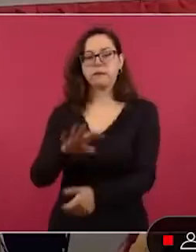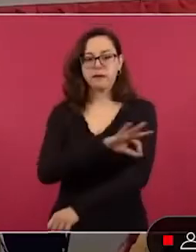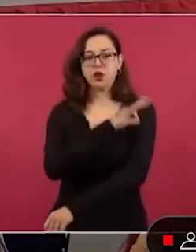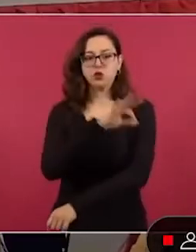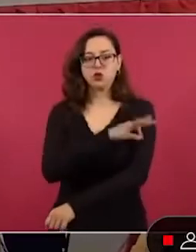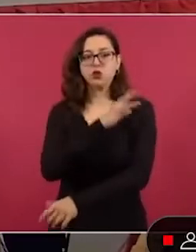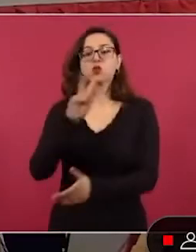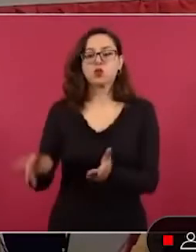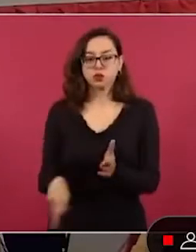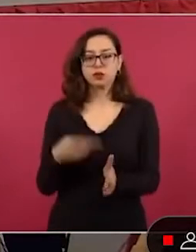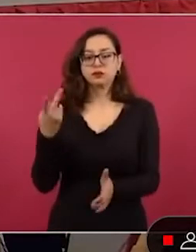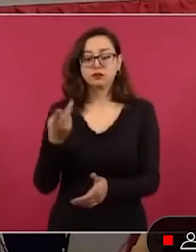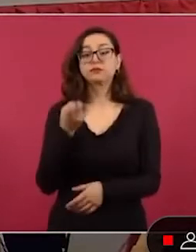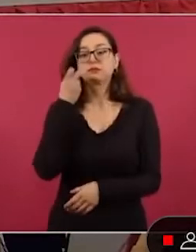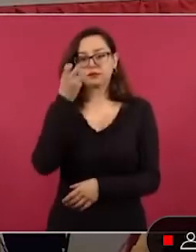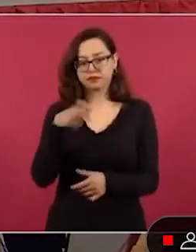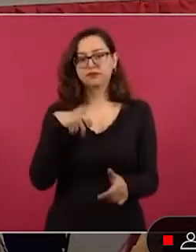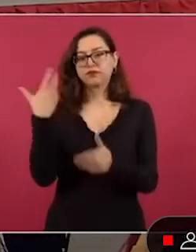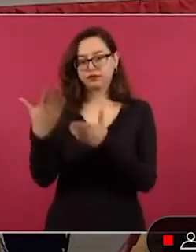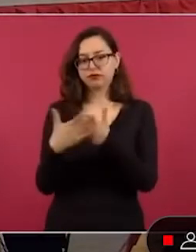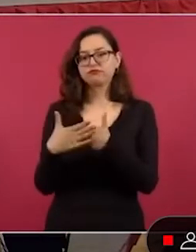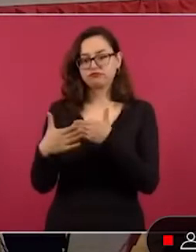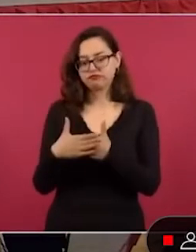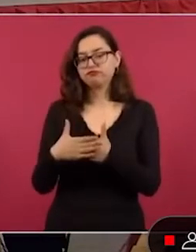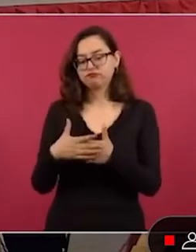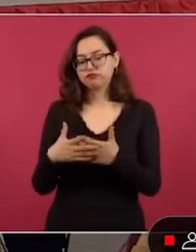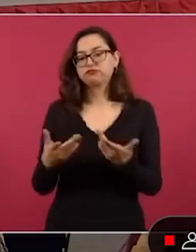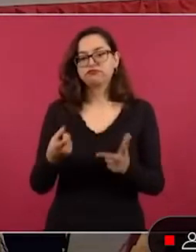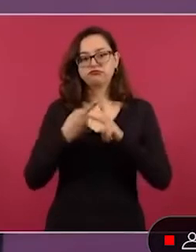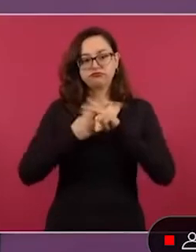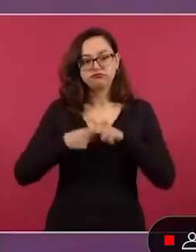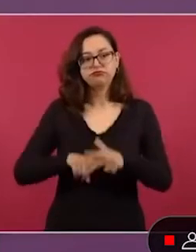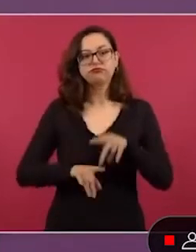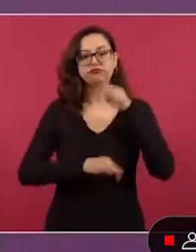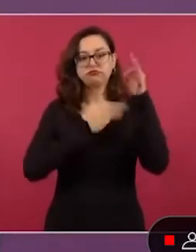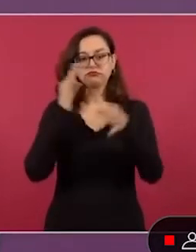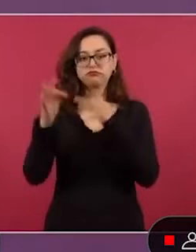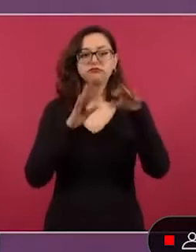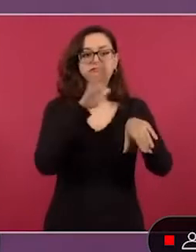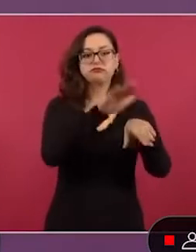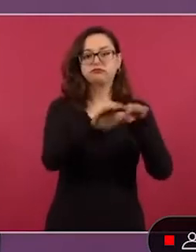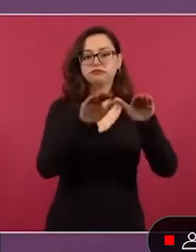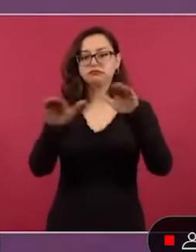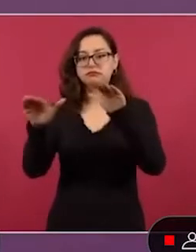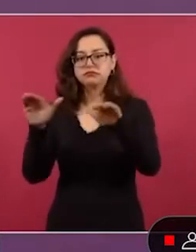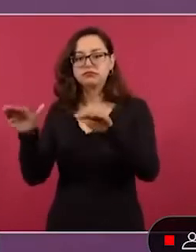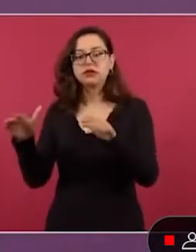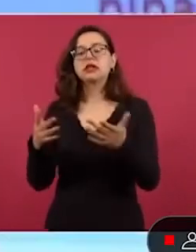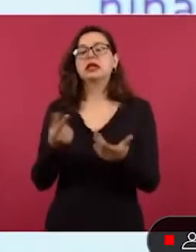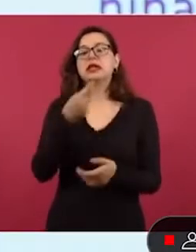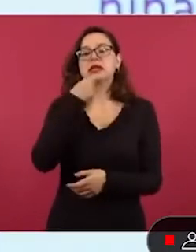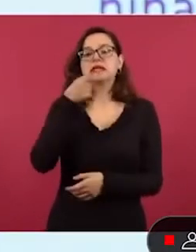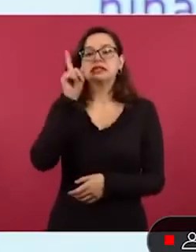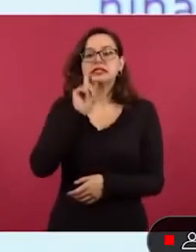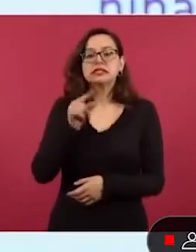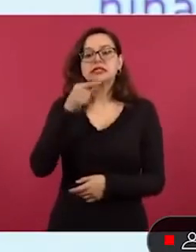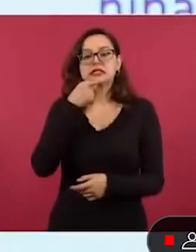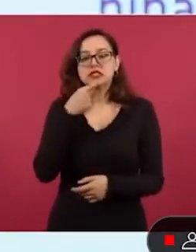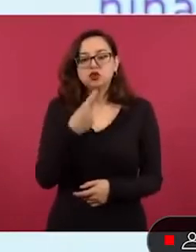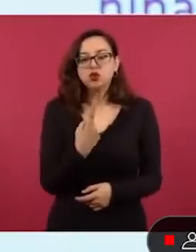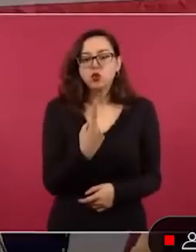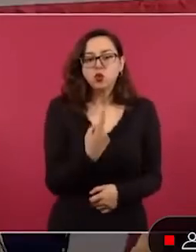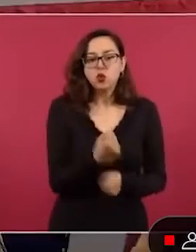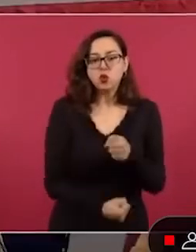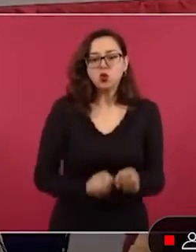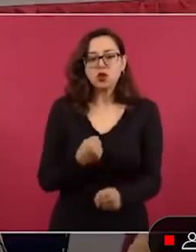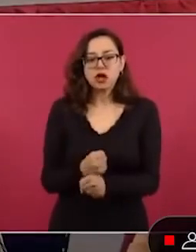Vamos a tener una campaña de recuperación de coberturas para la vacunación de niñas y niños de primer año de vida con la